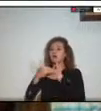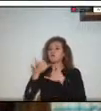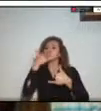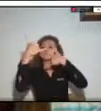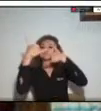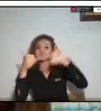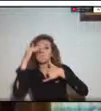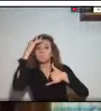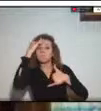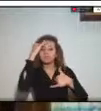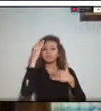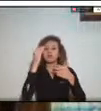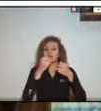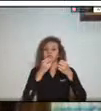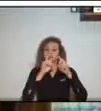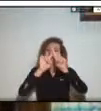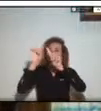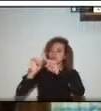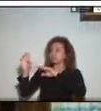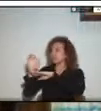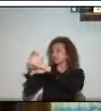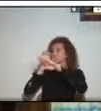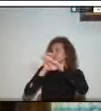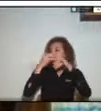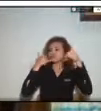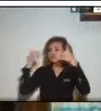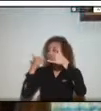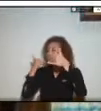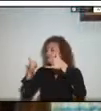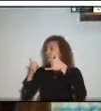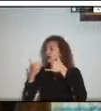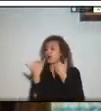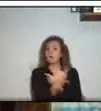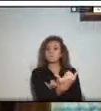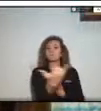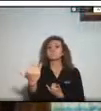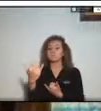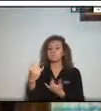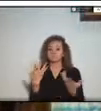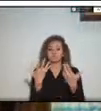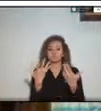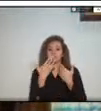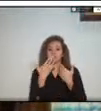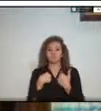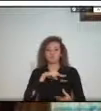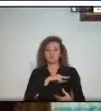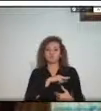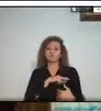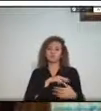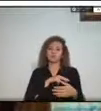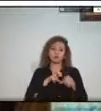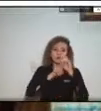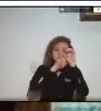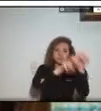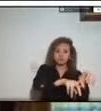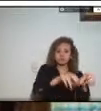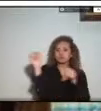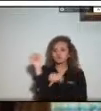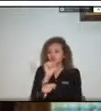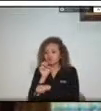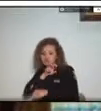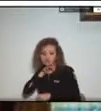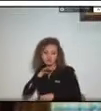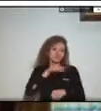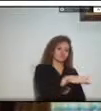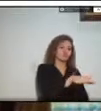telefónico y ya posteriormente nuestra corporación con sus vehículos el apoyo de nuestros conductores se desplaza hasta el lugar como